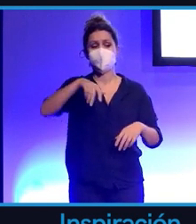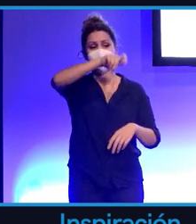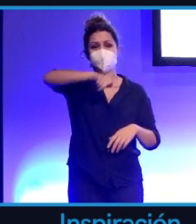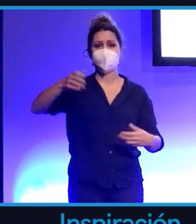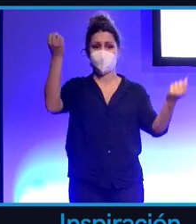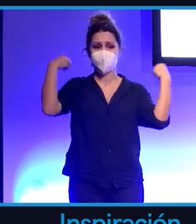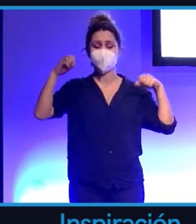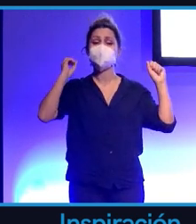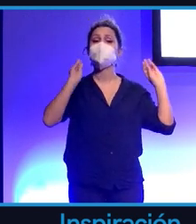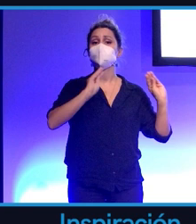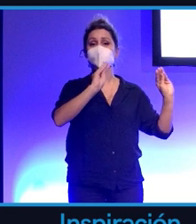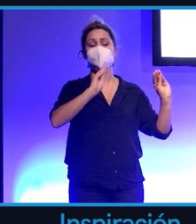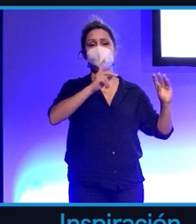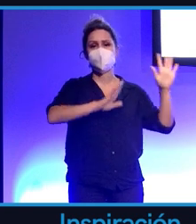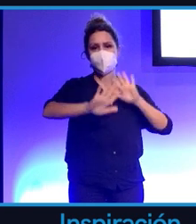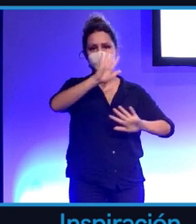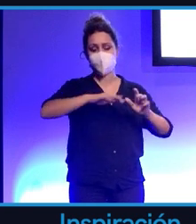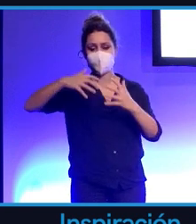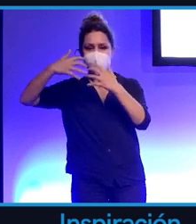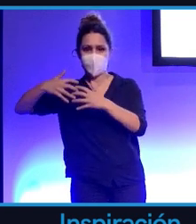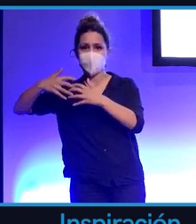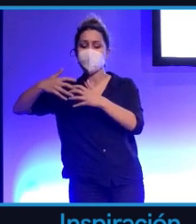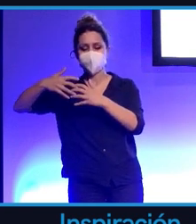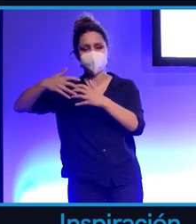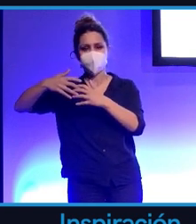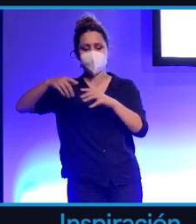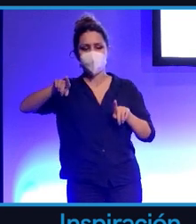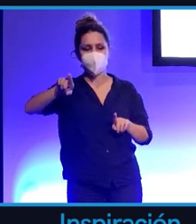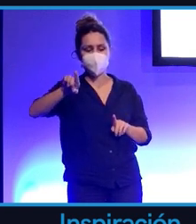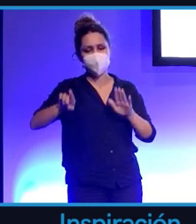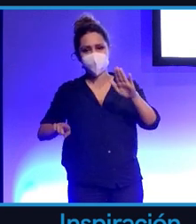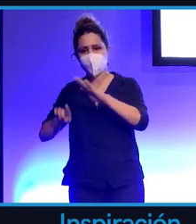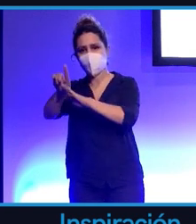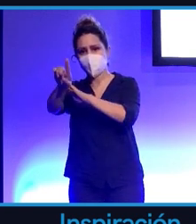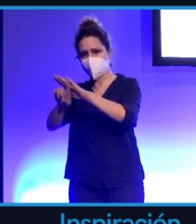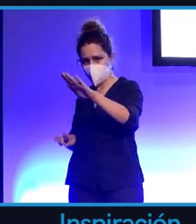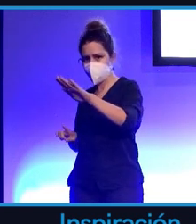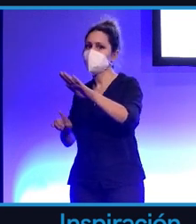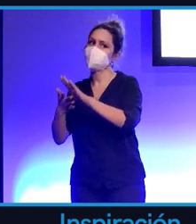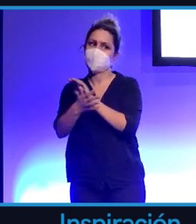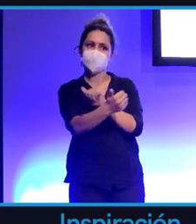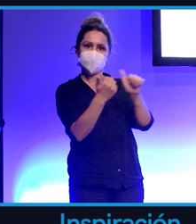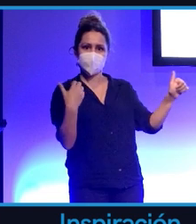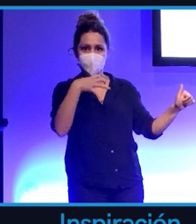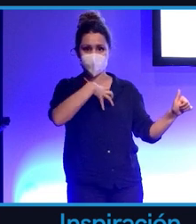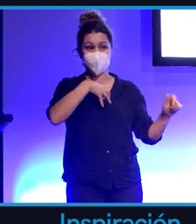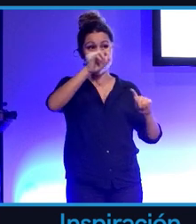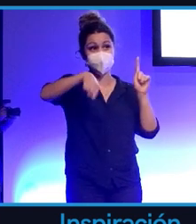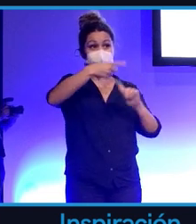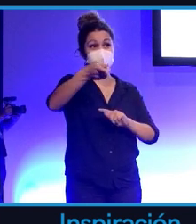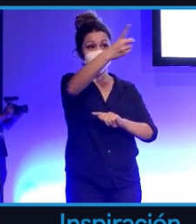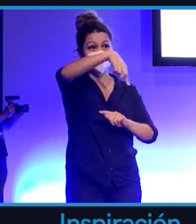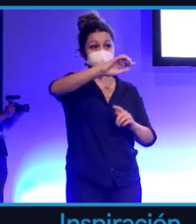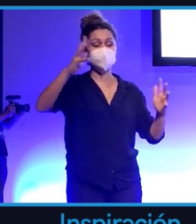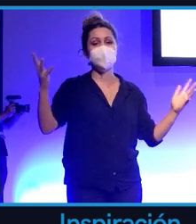es muy complejo y que las máquinas están lejos de simular ese comportamiento humano. Les animo a todos, y muchos lo conocerán, a ir el